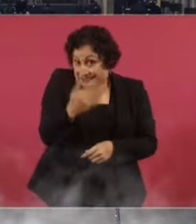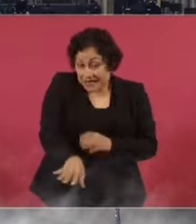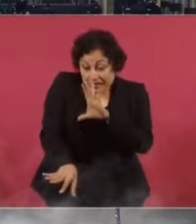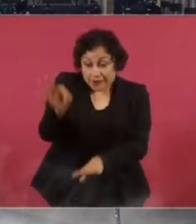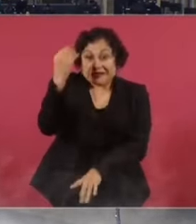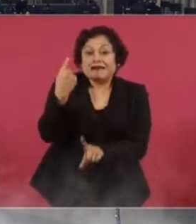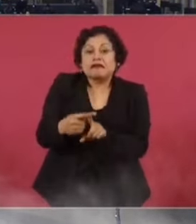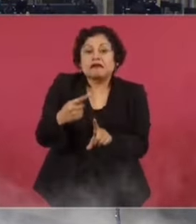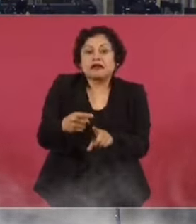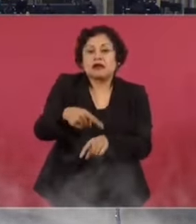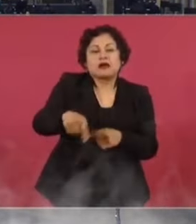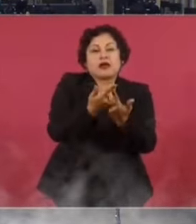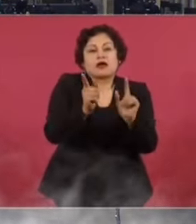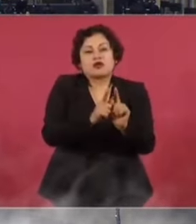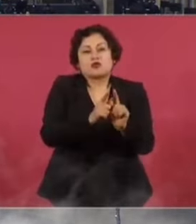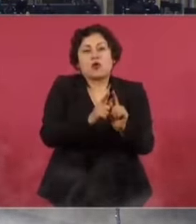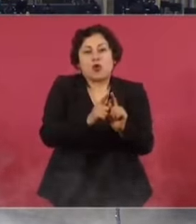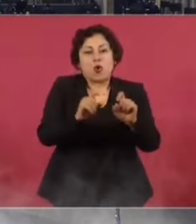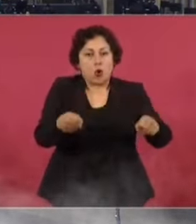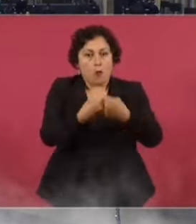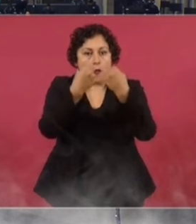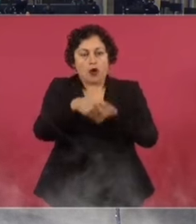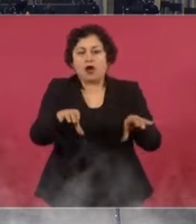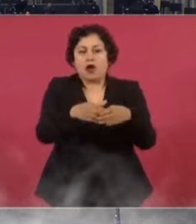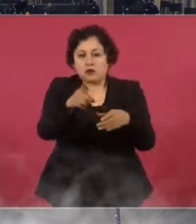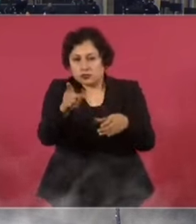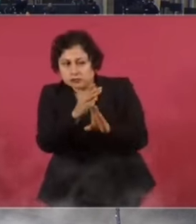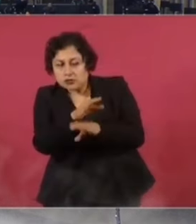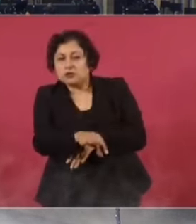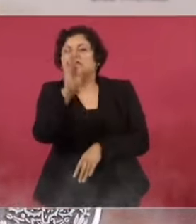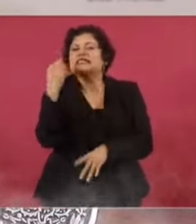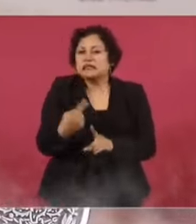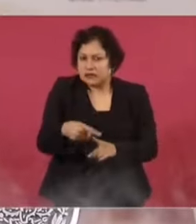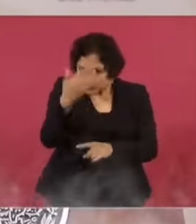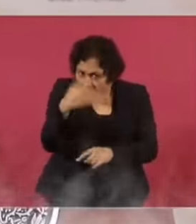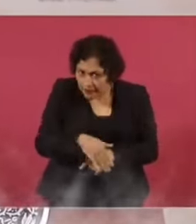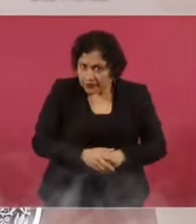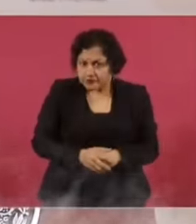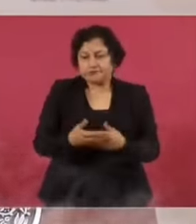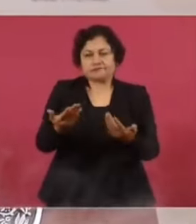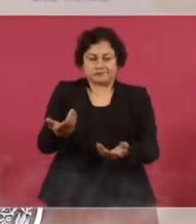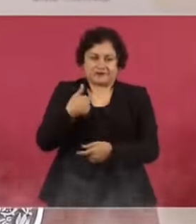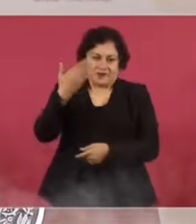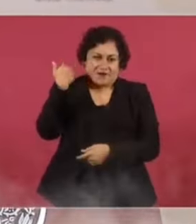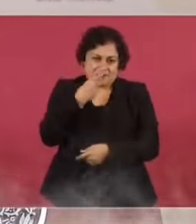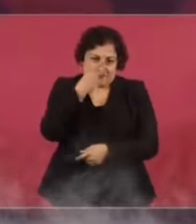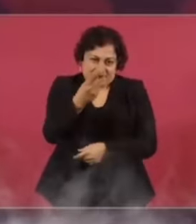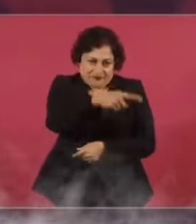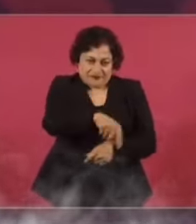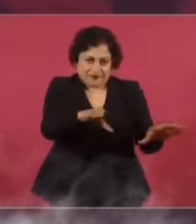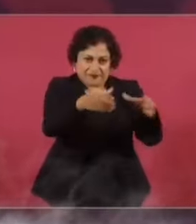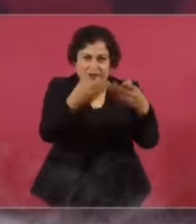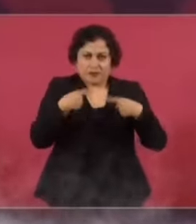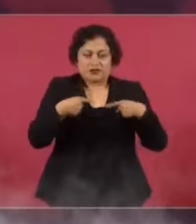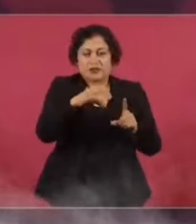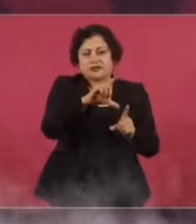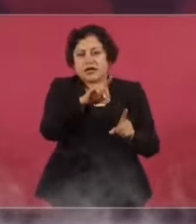que sea de la oposición que haya sido? Claro, yo dije de que Claudio X. González, todos los que reciben dinero,